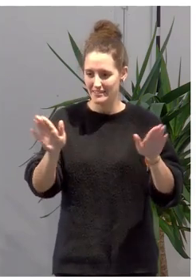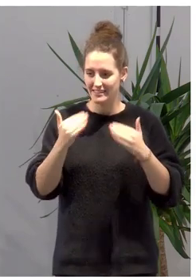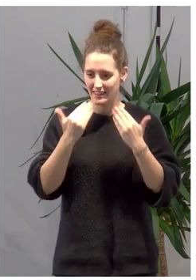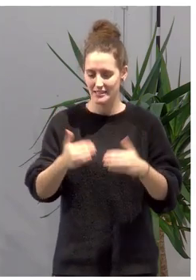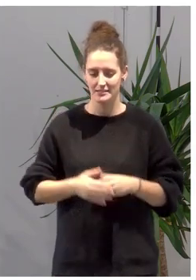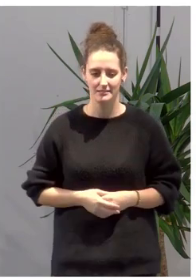Gracias. Gracias. Gracias.